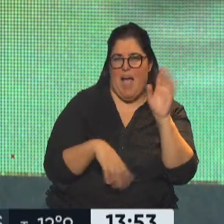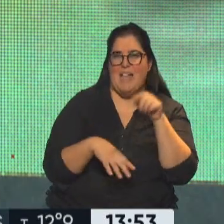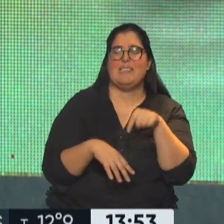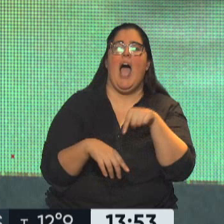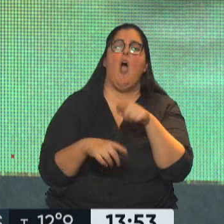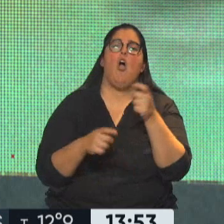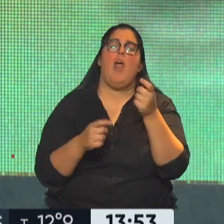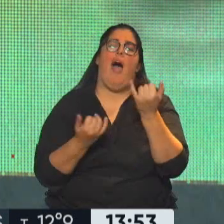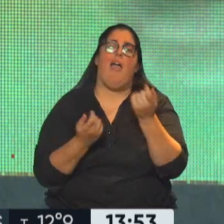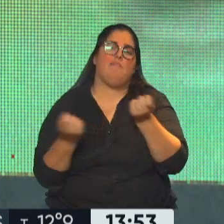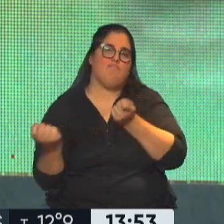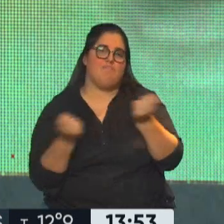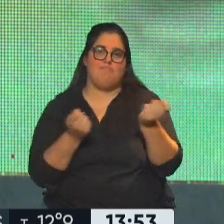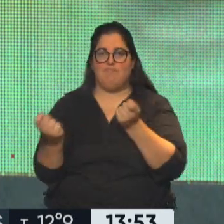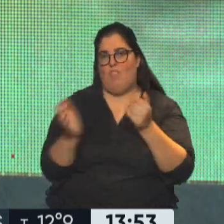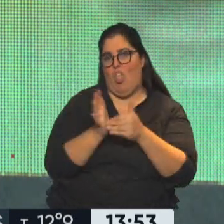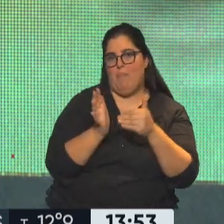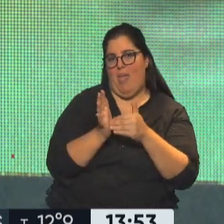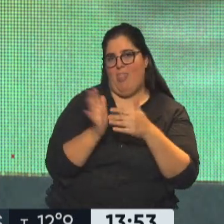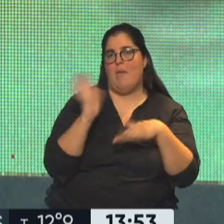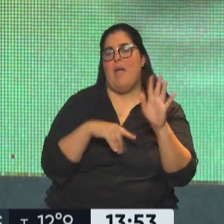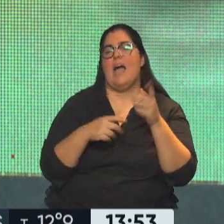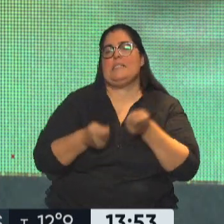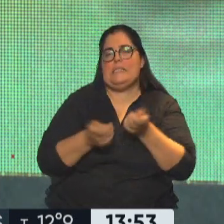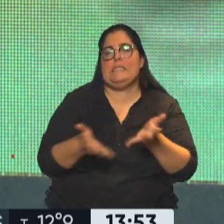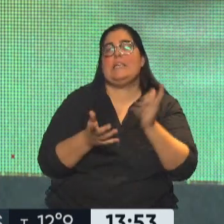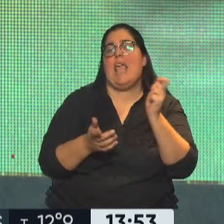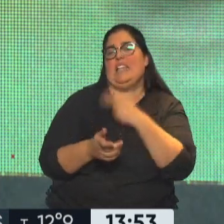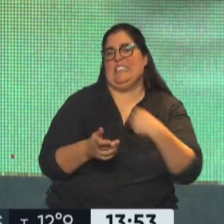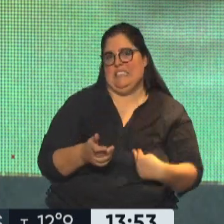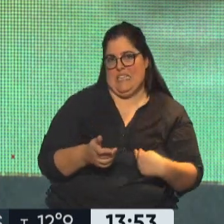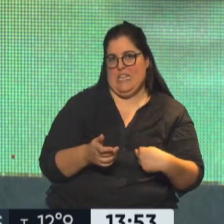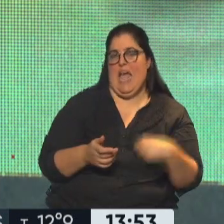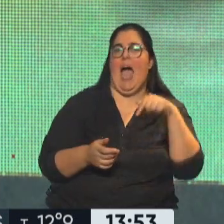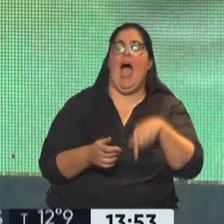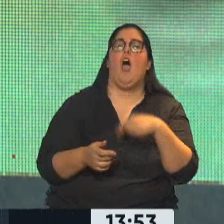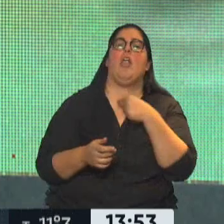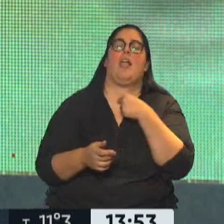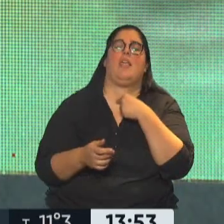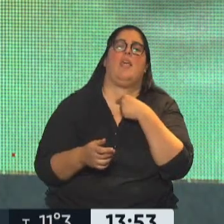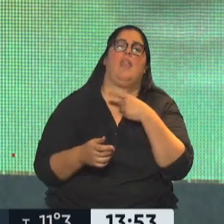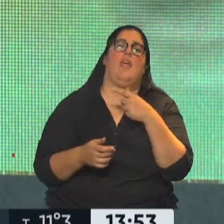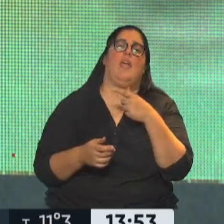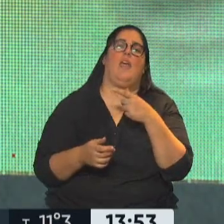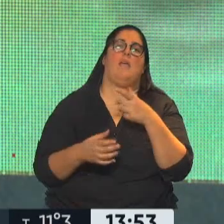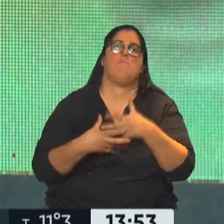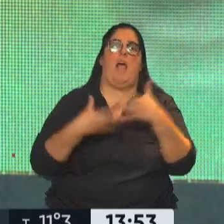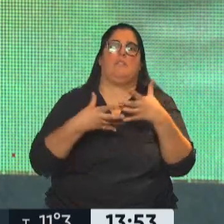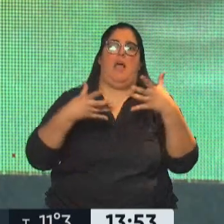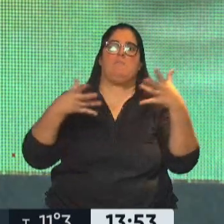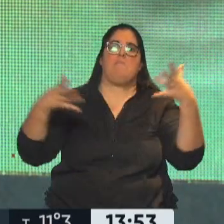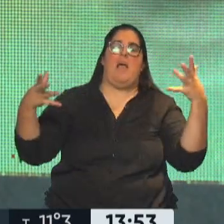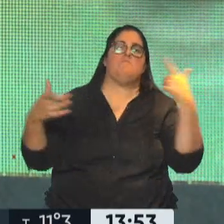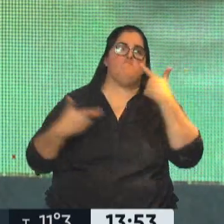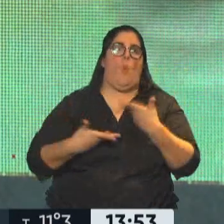oscila, el motor de eso es China, y la idea es darle cada vez más volumen mostrando